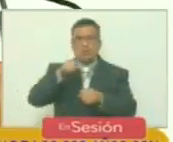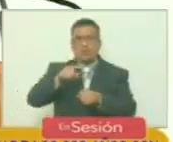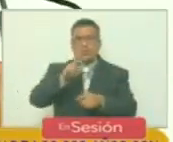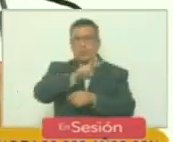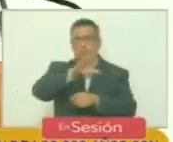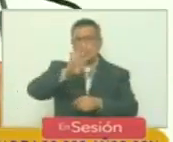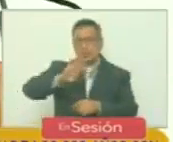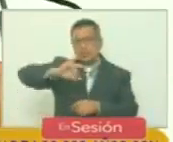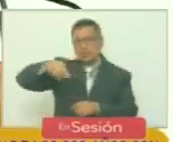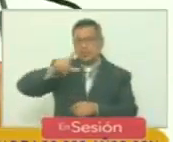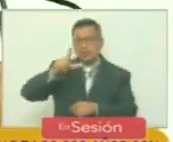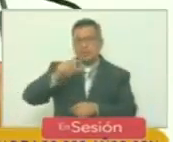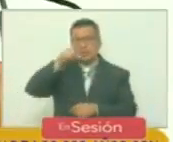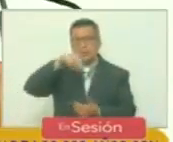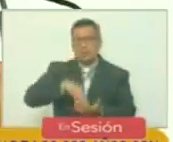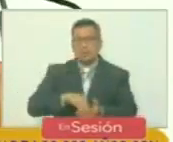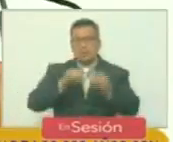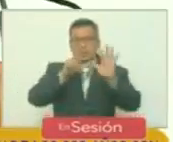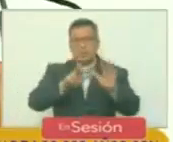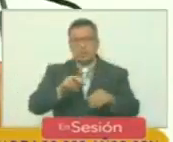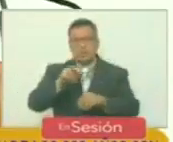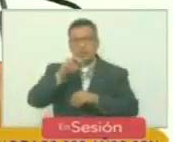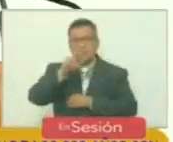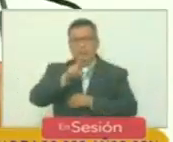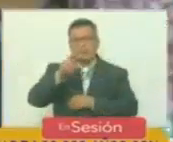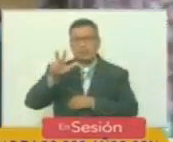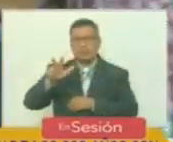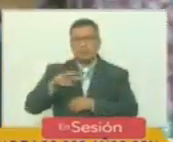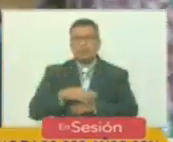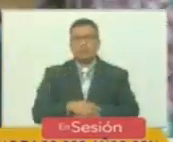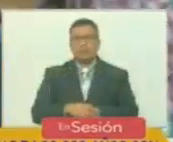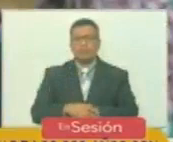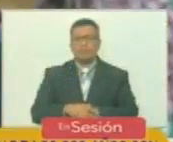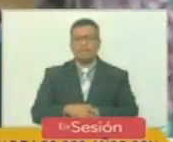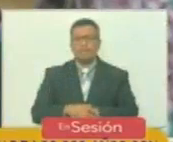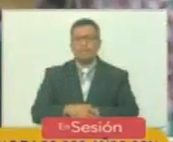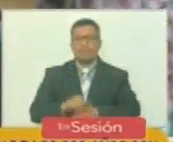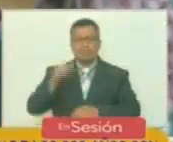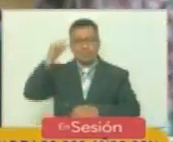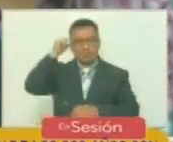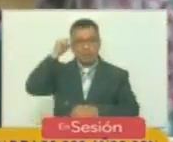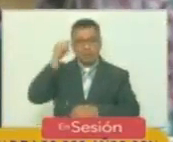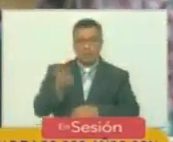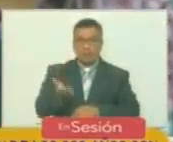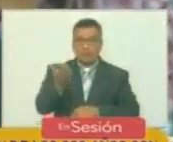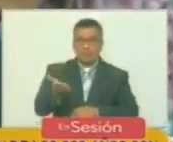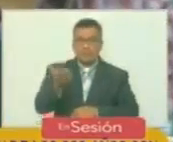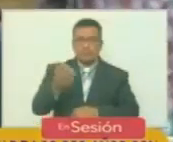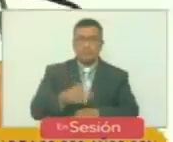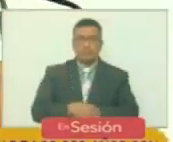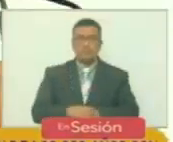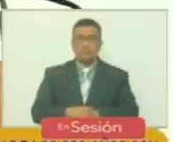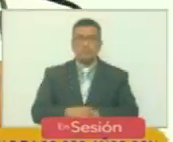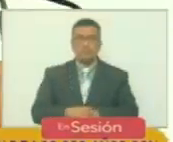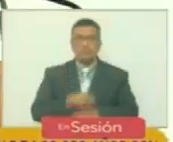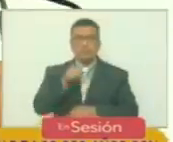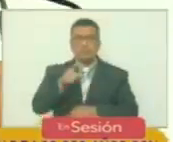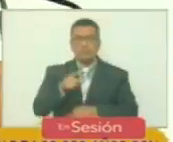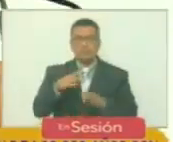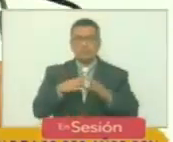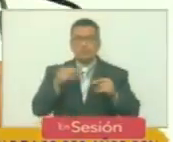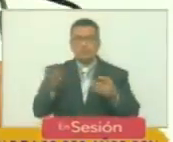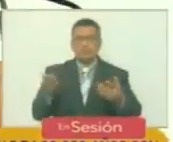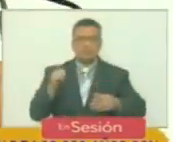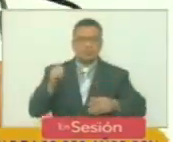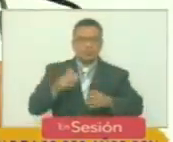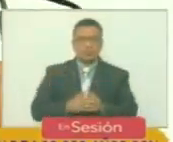24 de julio de 1823. Fecha importante en la relevancia y la